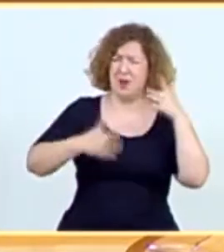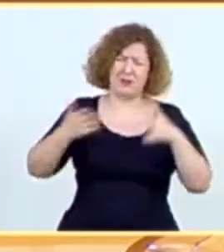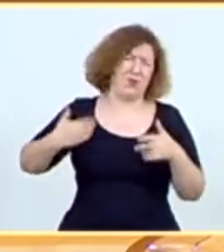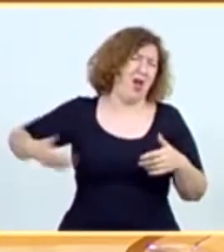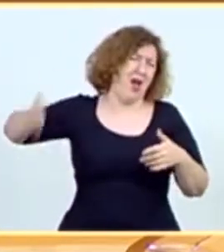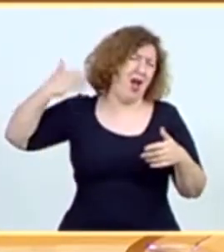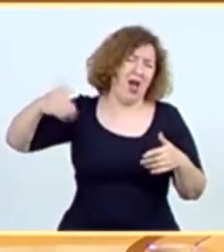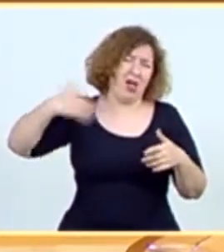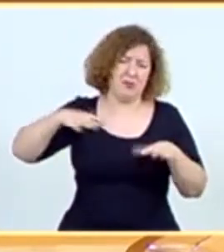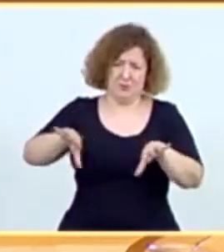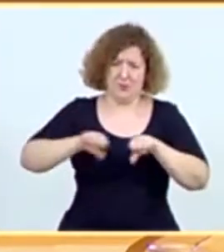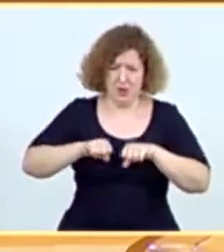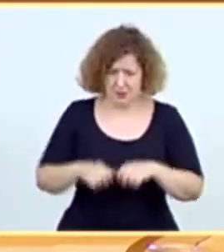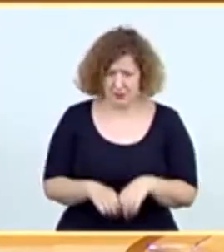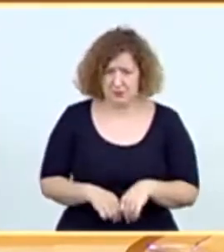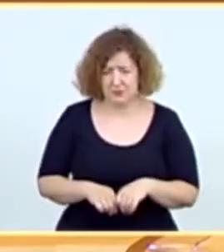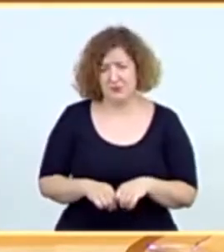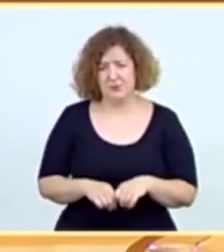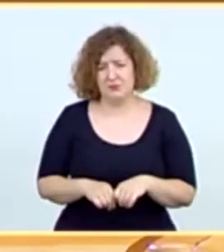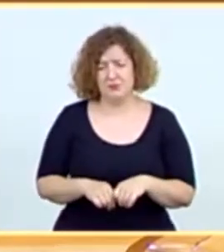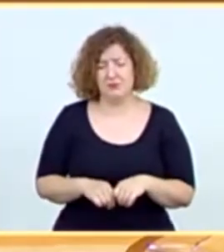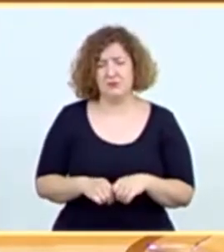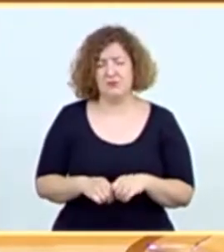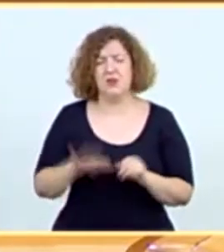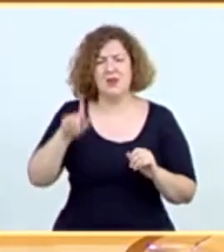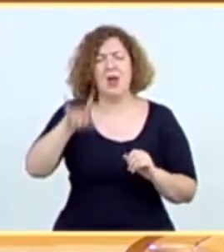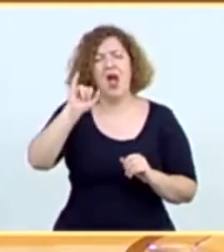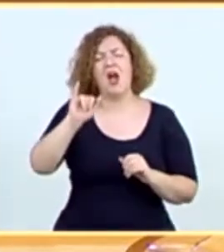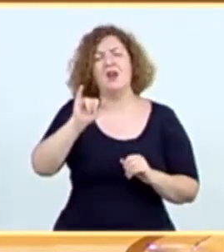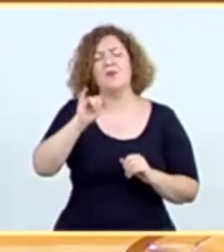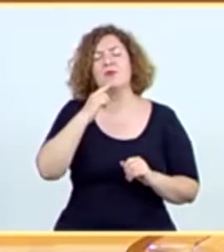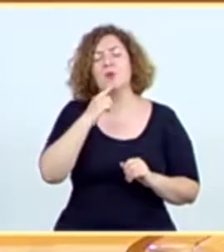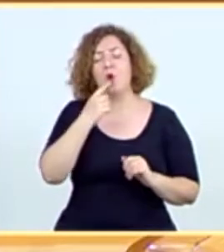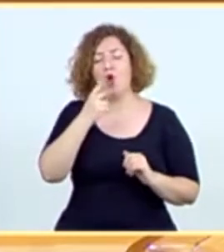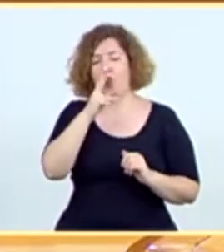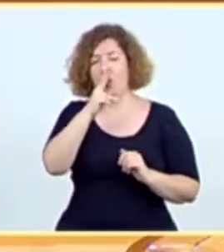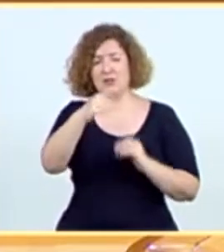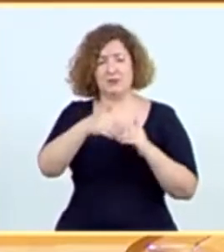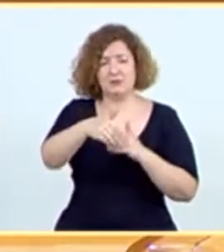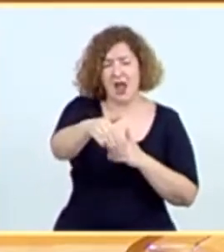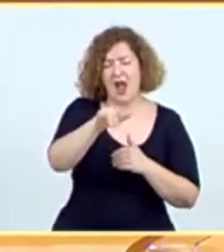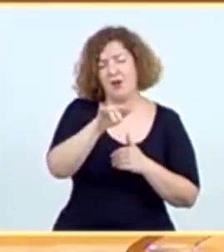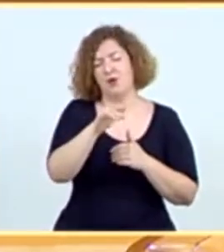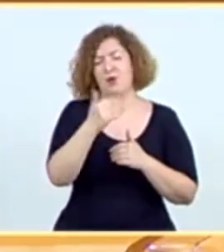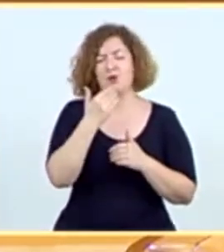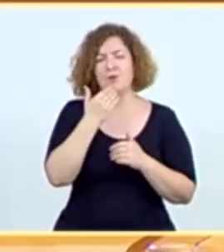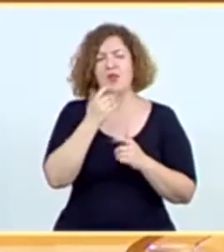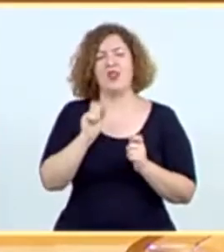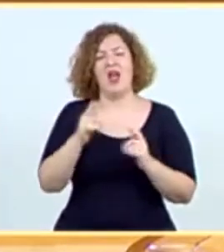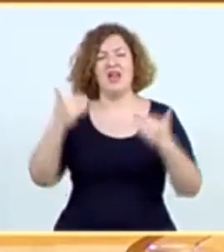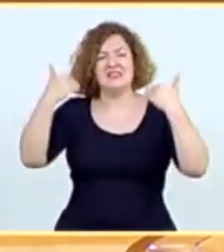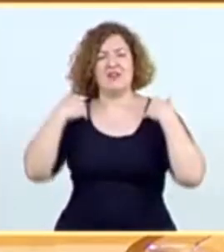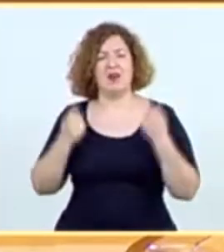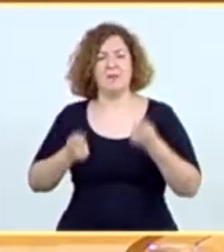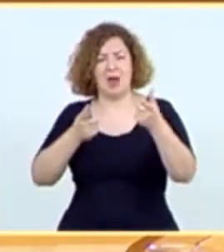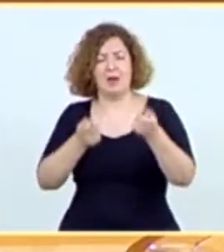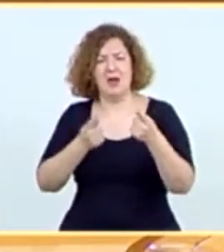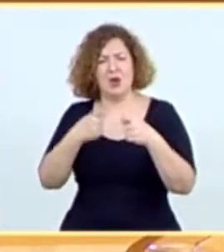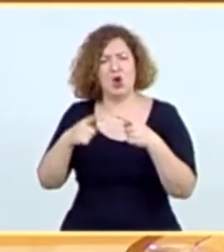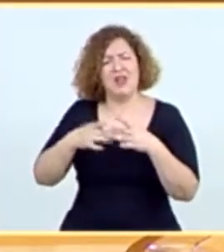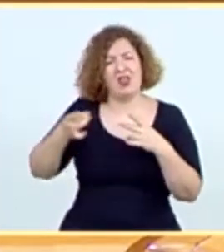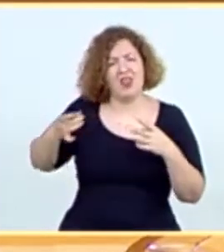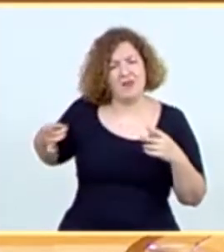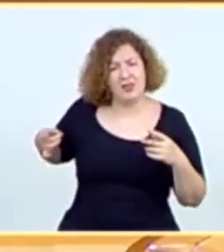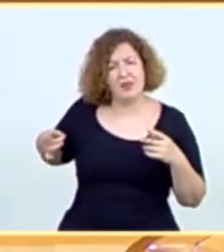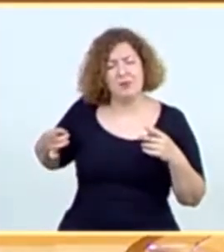hace ya muchos años. Existe, además, un calendario de dos años con algunos compromisos para transferir las materias pendientes. Pero lo